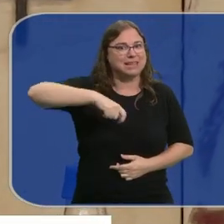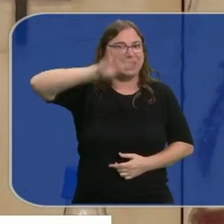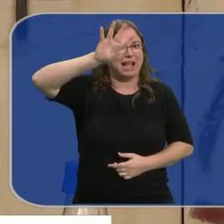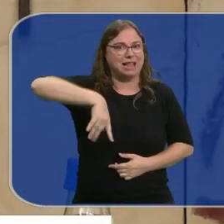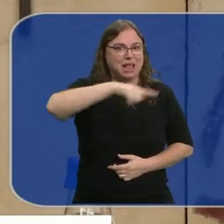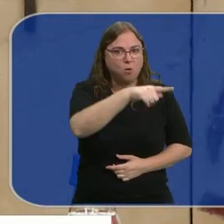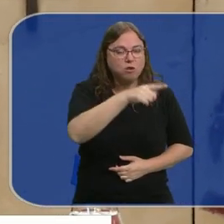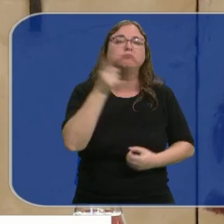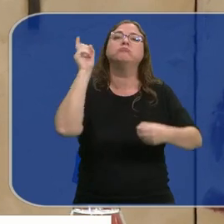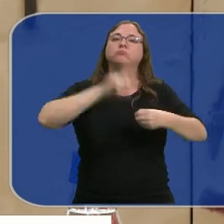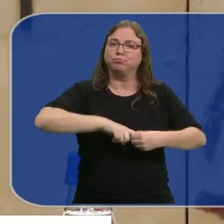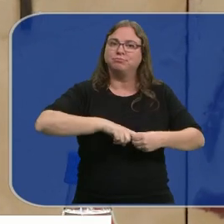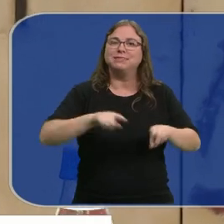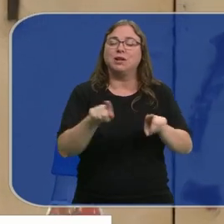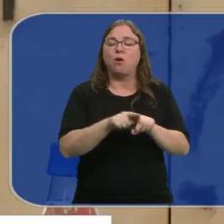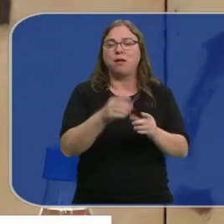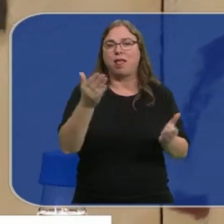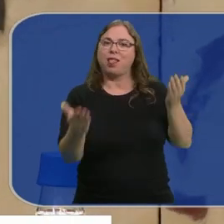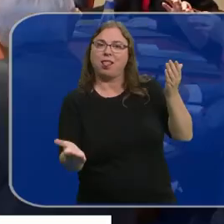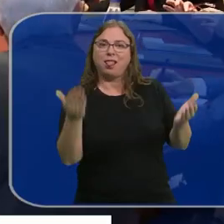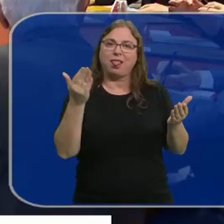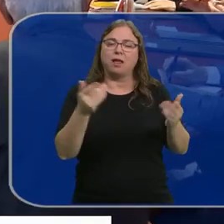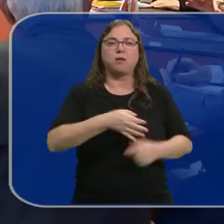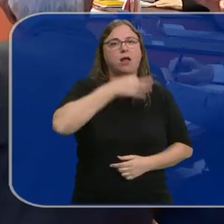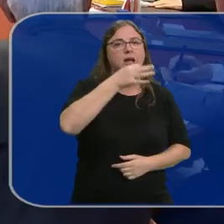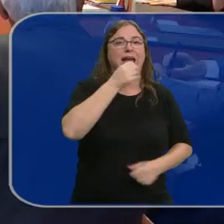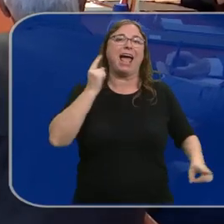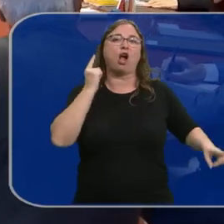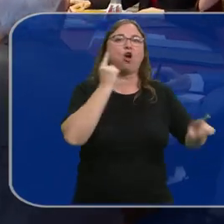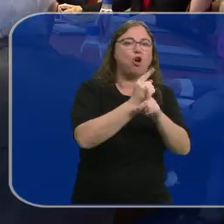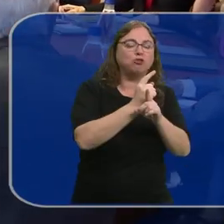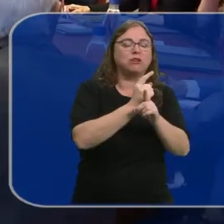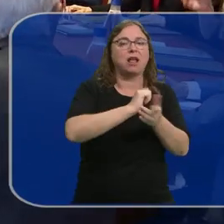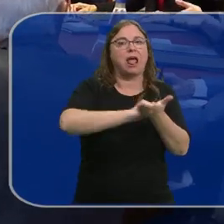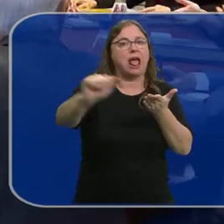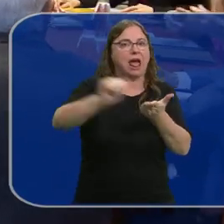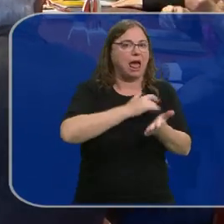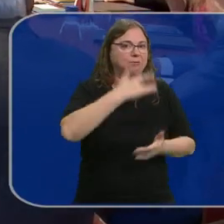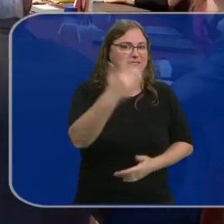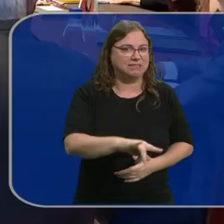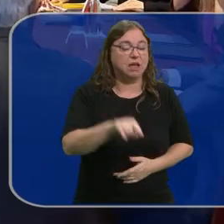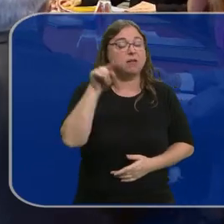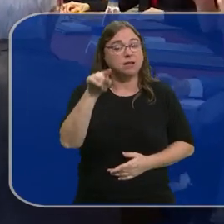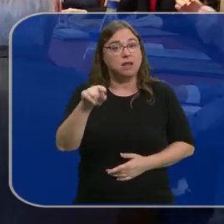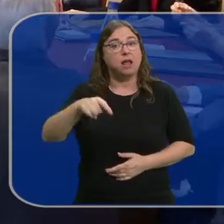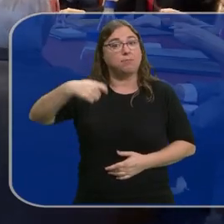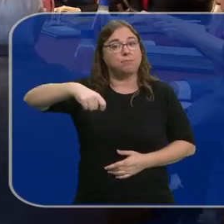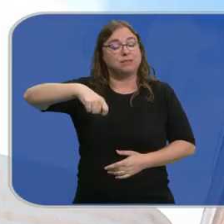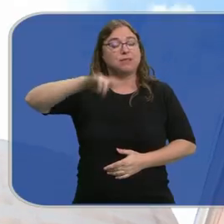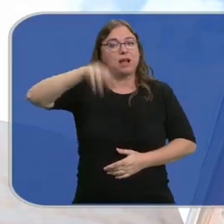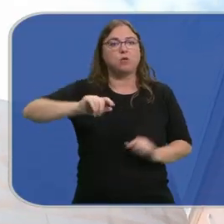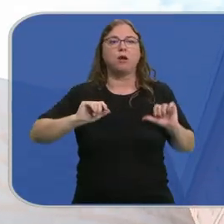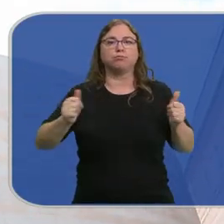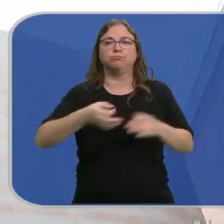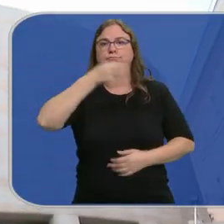Generalitat sí asistirá como contrapeso al argumentario anti-amnistía. Será además el encargado de abrir este debate.